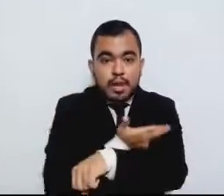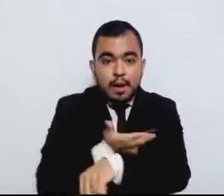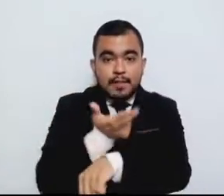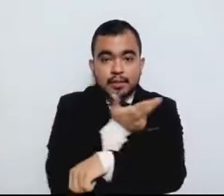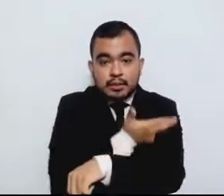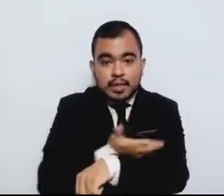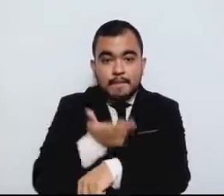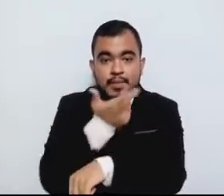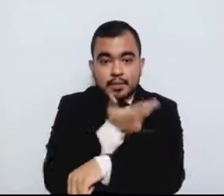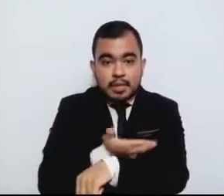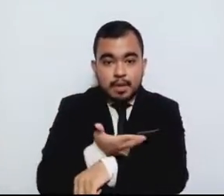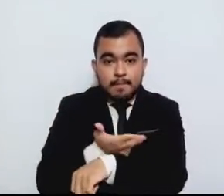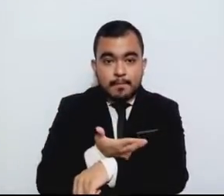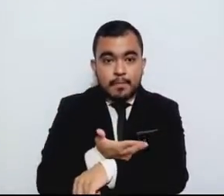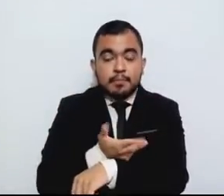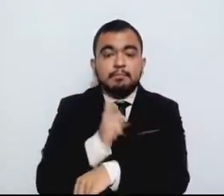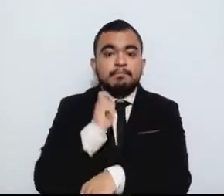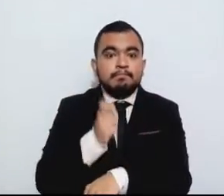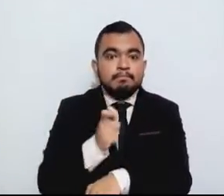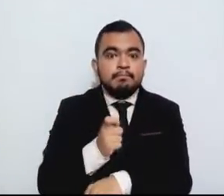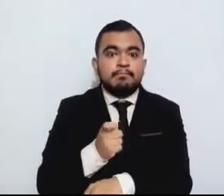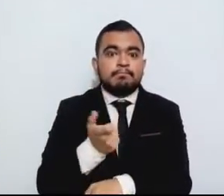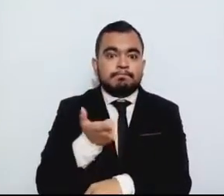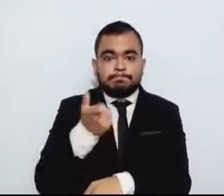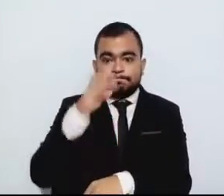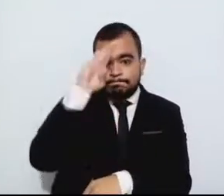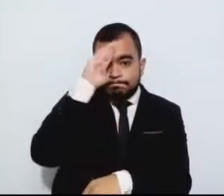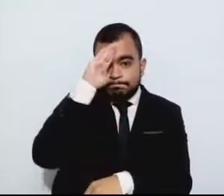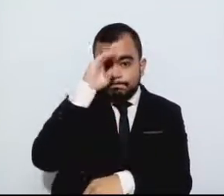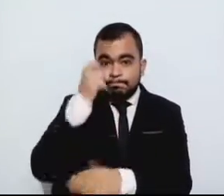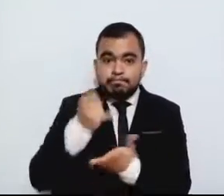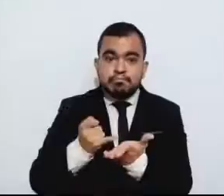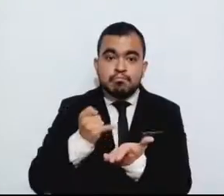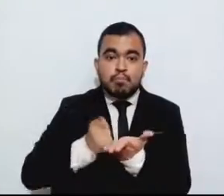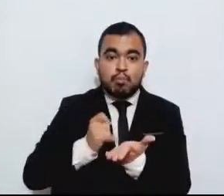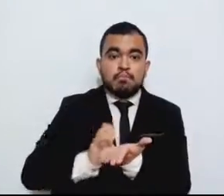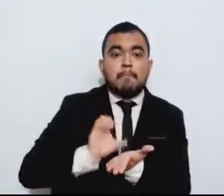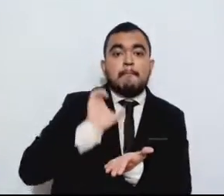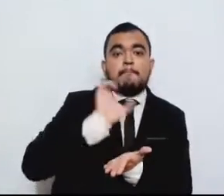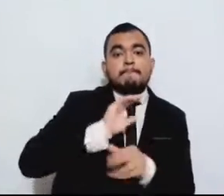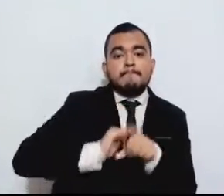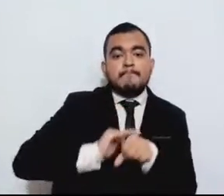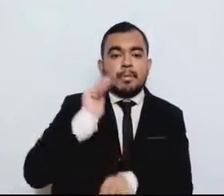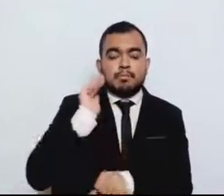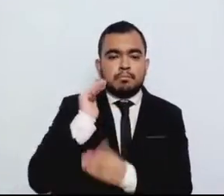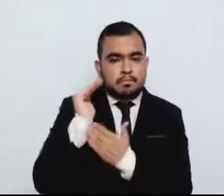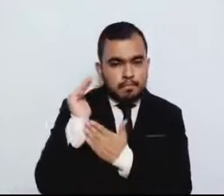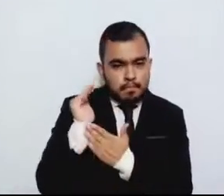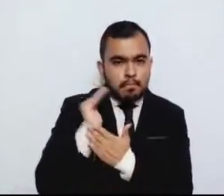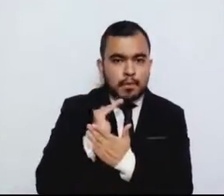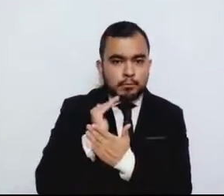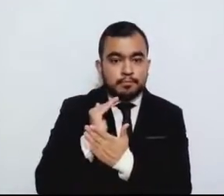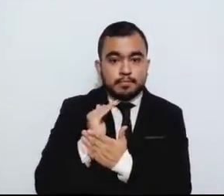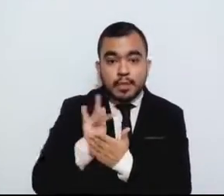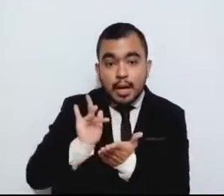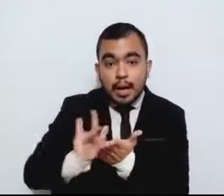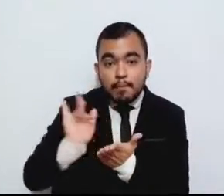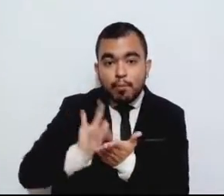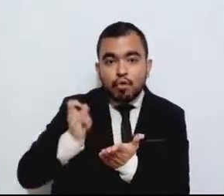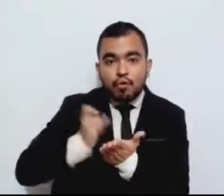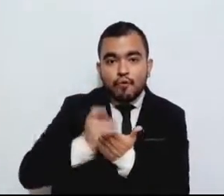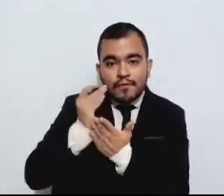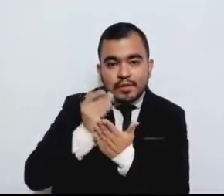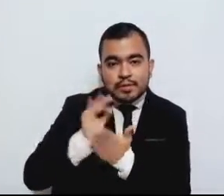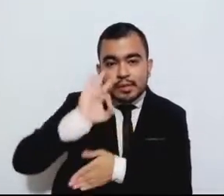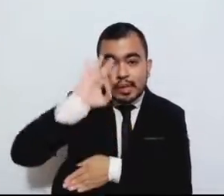convierta en una carga fiscal para el ciudadano. Los apoyos fiscales, además de beneficiar a los